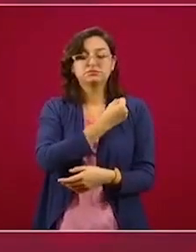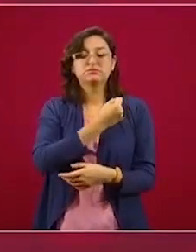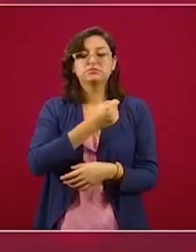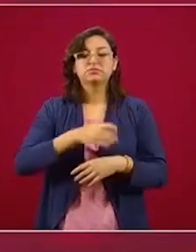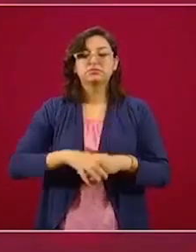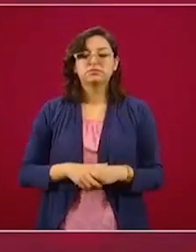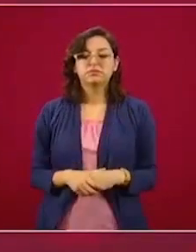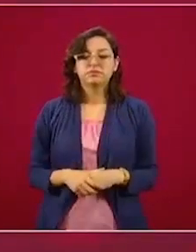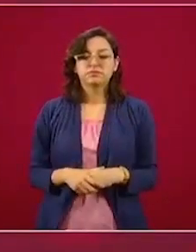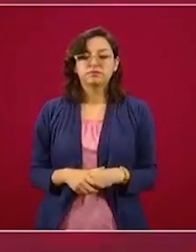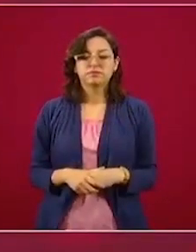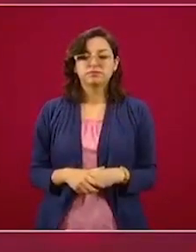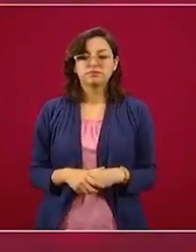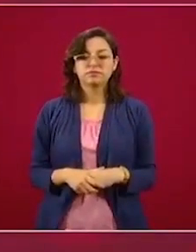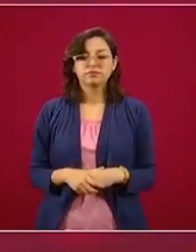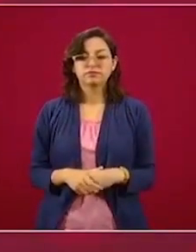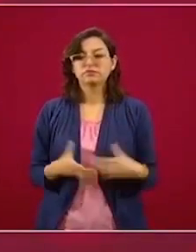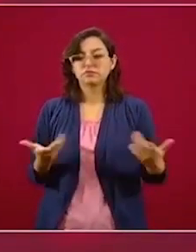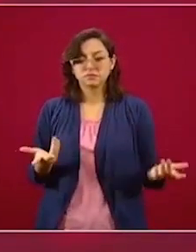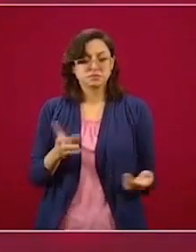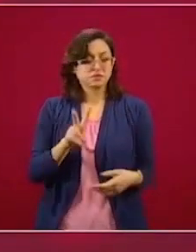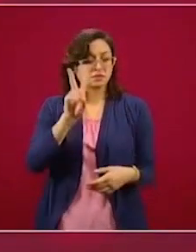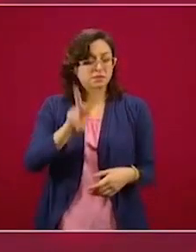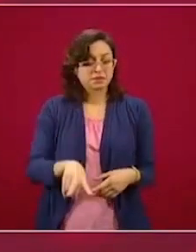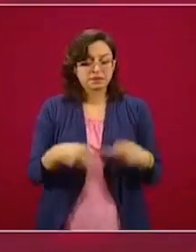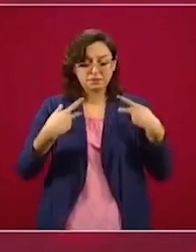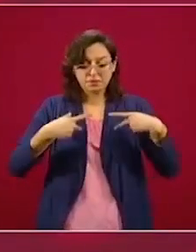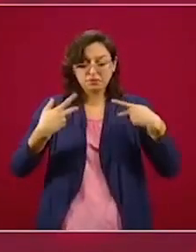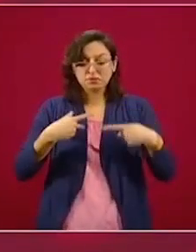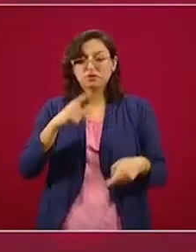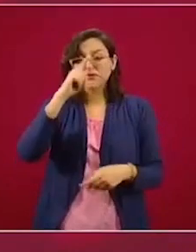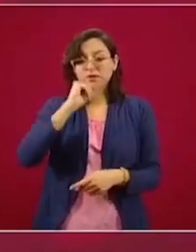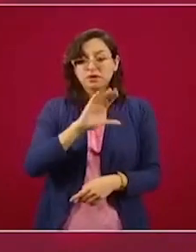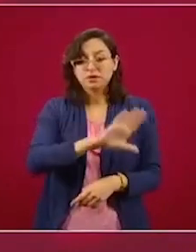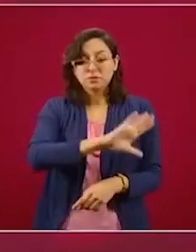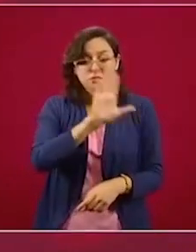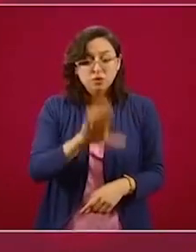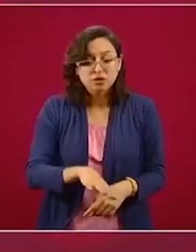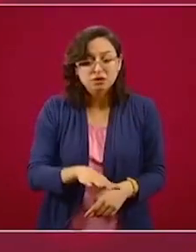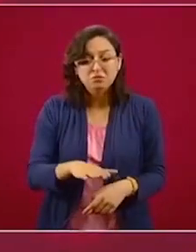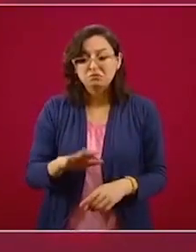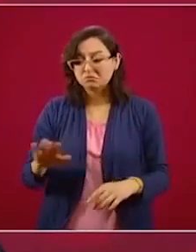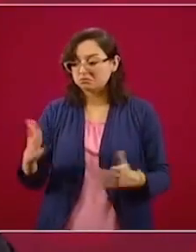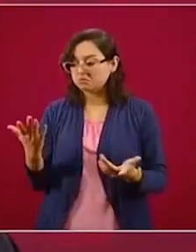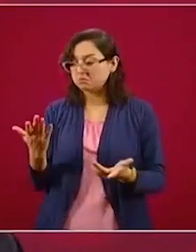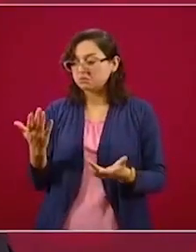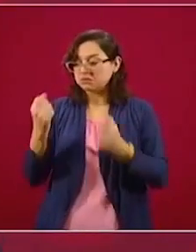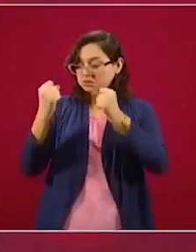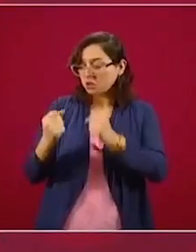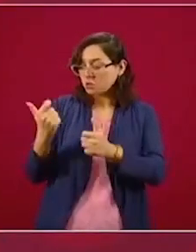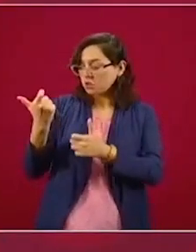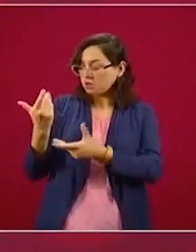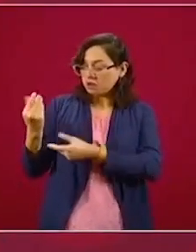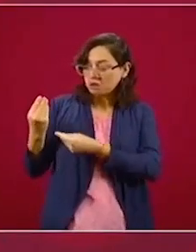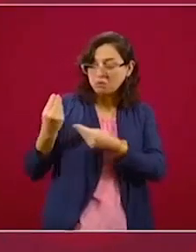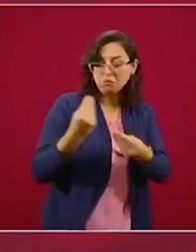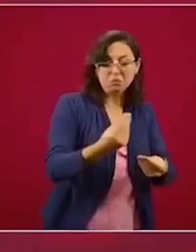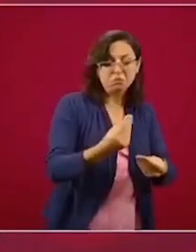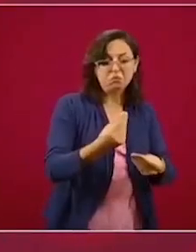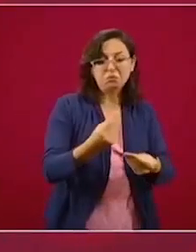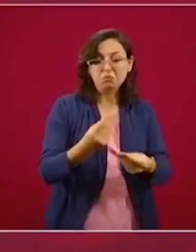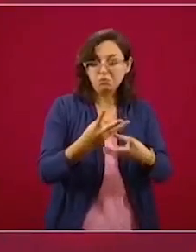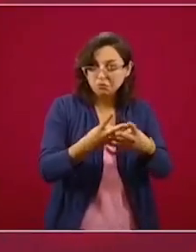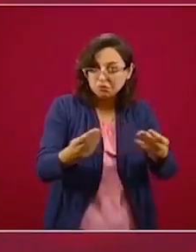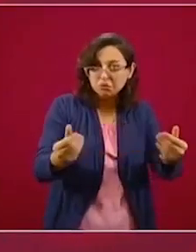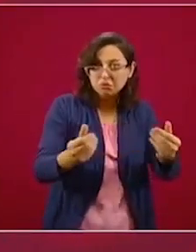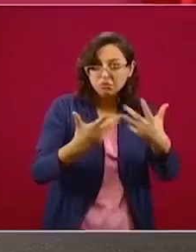Nada compensa el fallecimiento, la pérdida de una vida humana, pero me parece que es un gesto que va en la dirección correcta y un gesto que